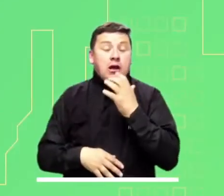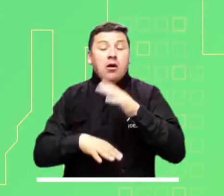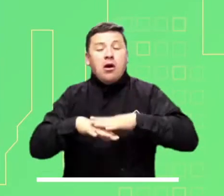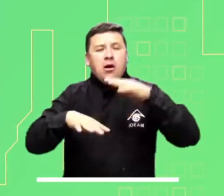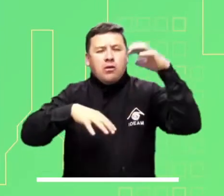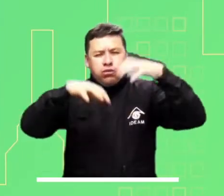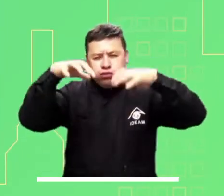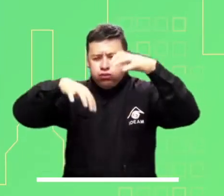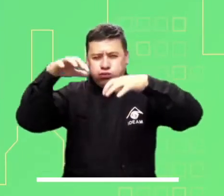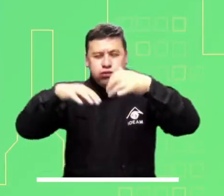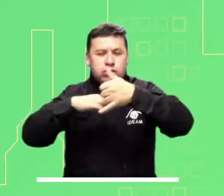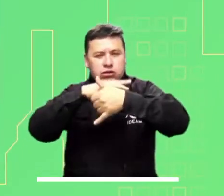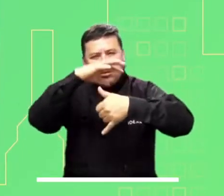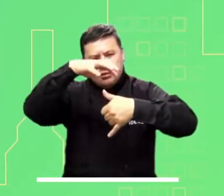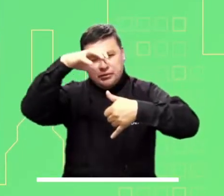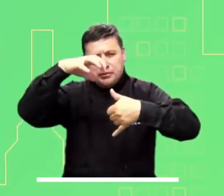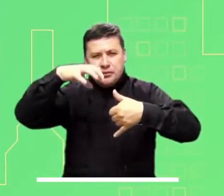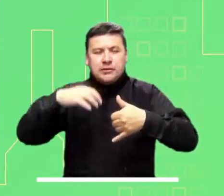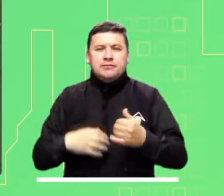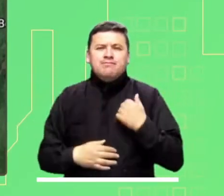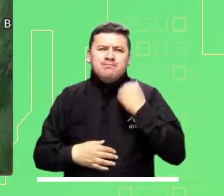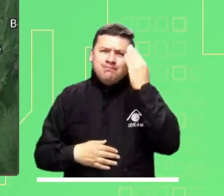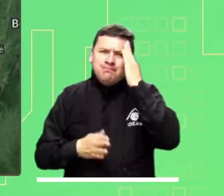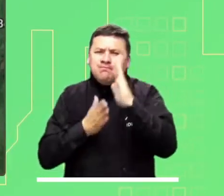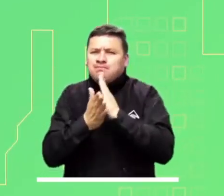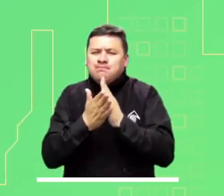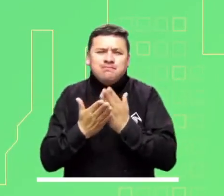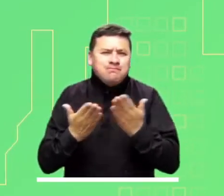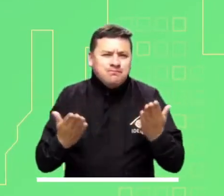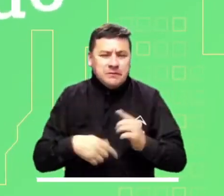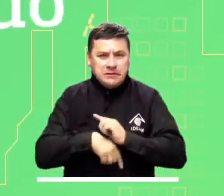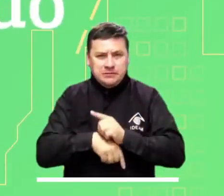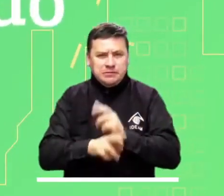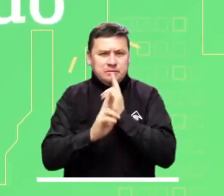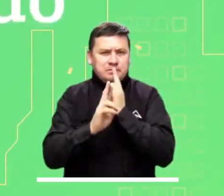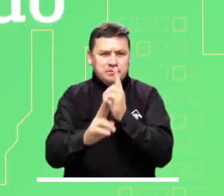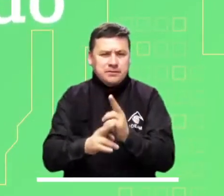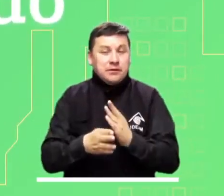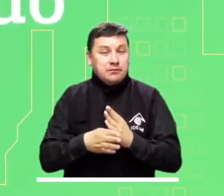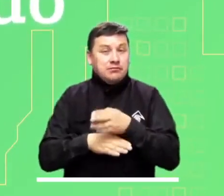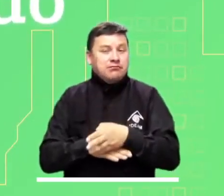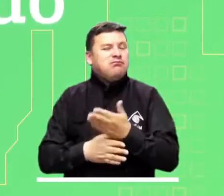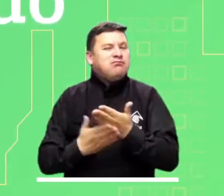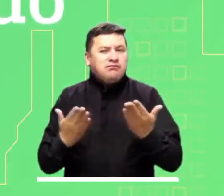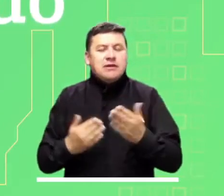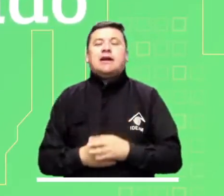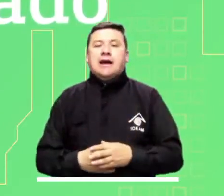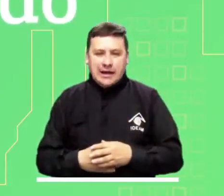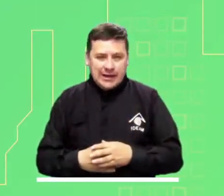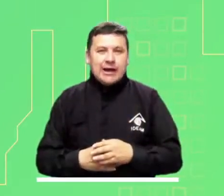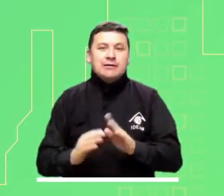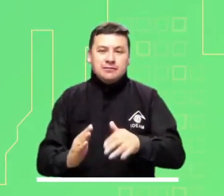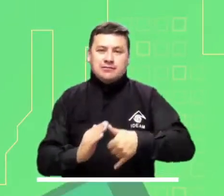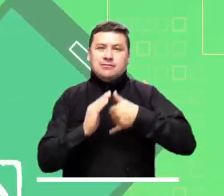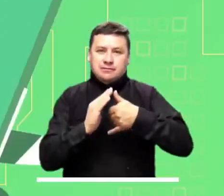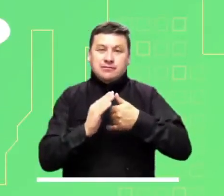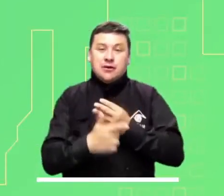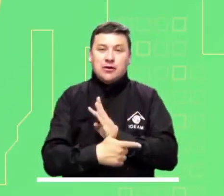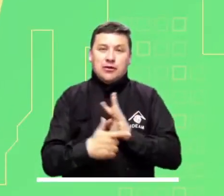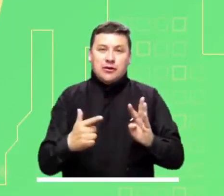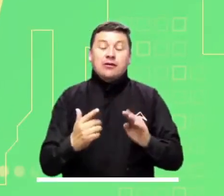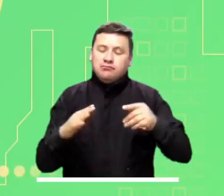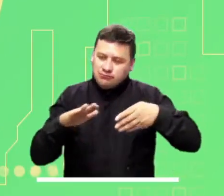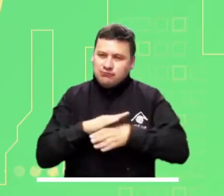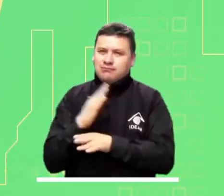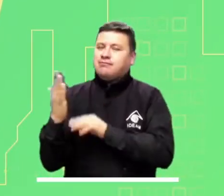Alerta naranja por tiempo lluvioso en el Océano Pacífico. Manténgase bien informado y en tiempo real a través de nuestra aplicación